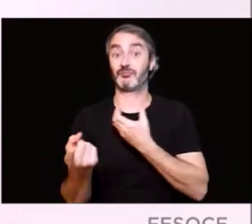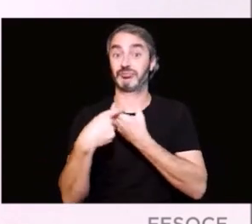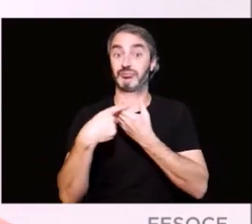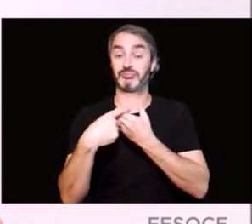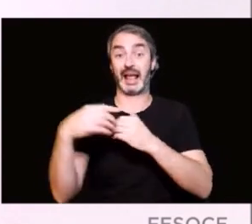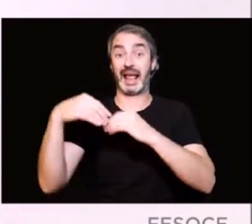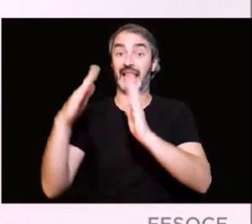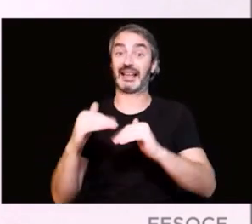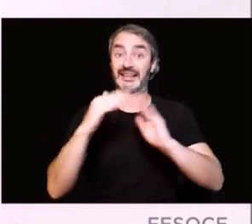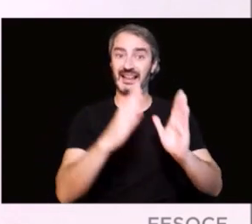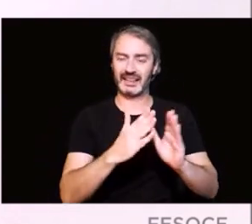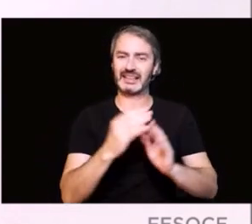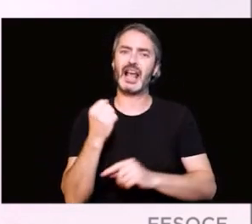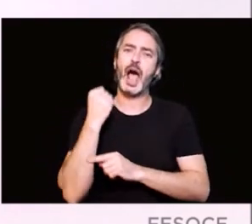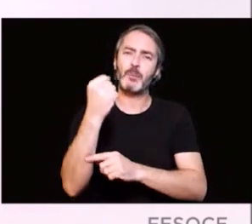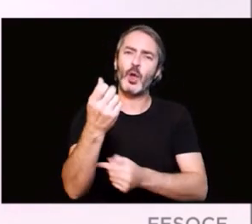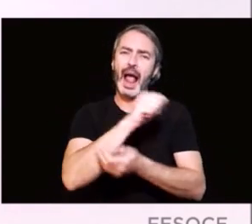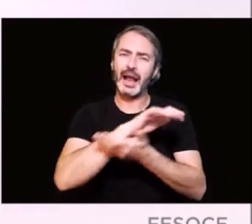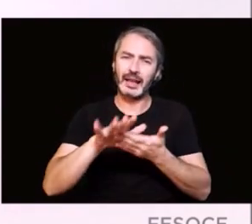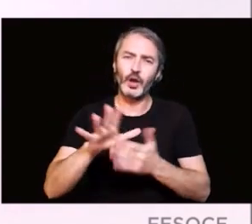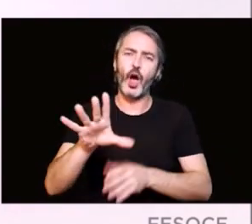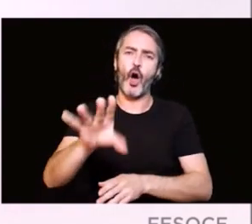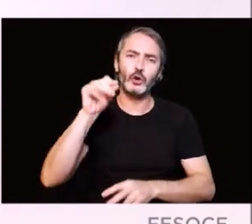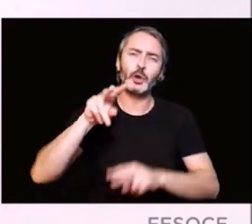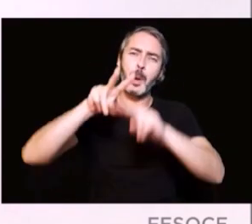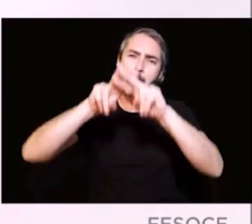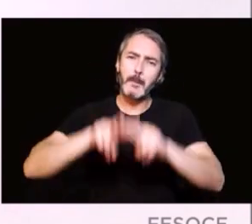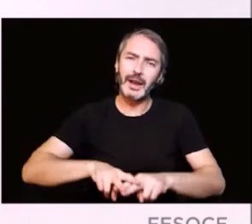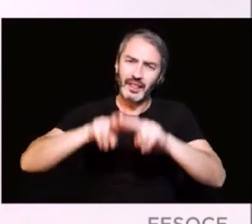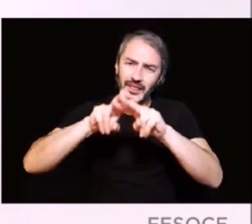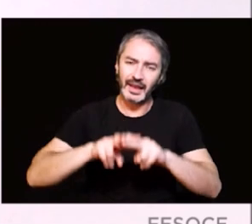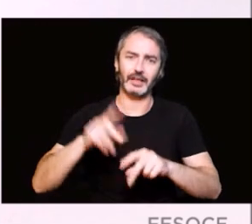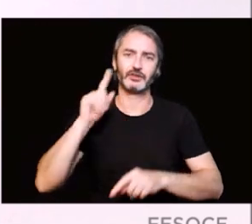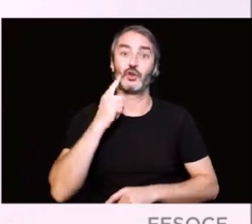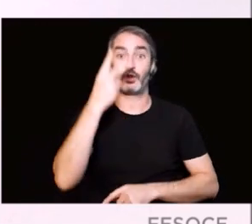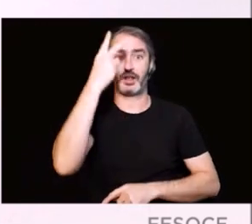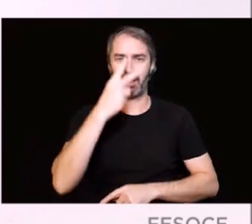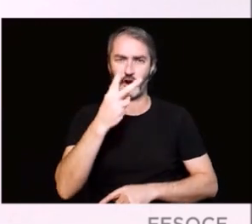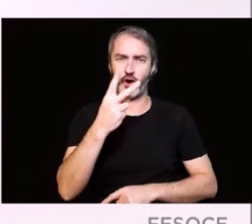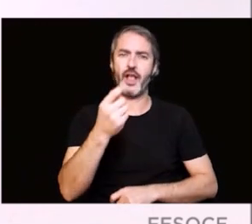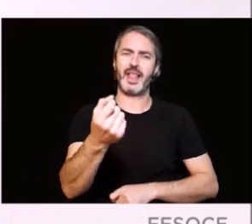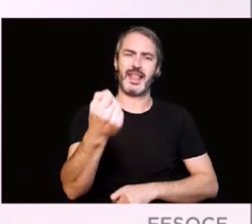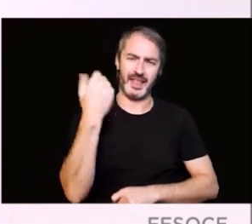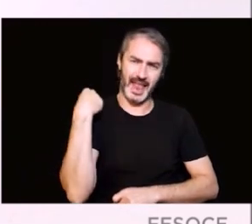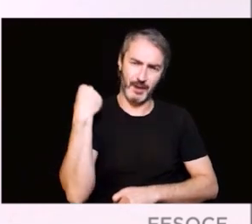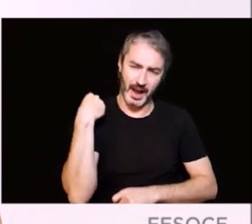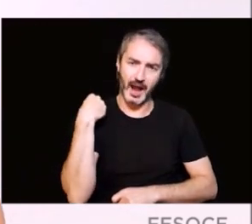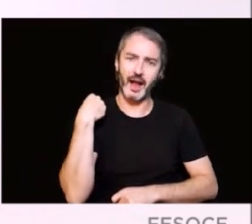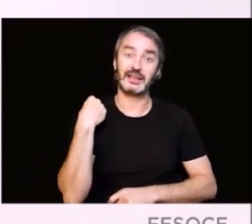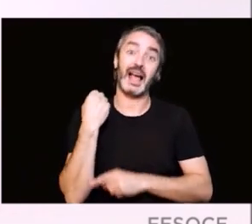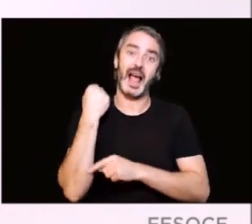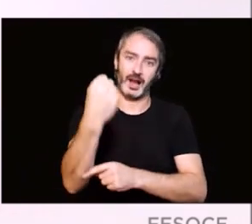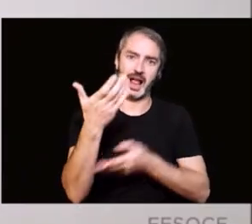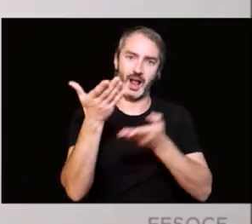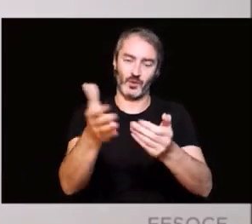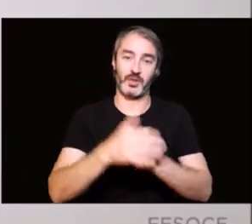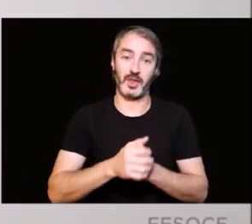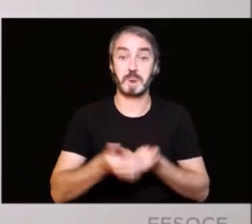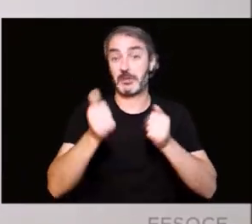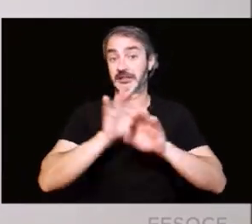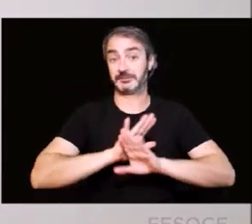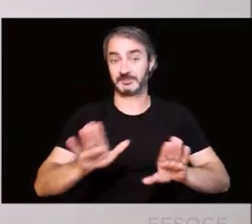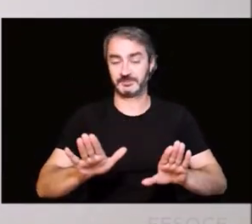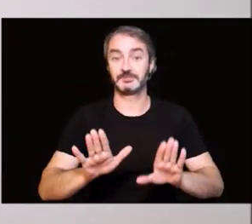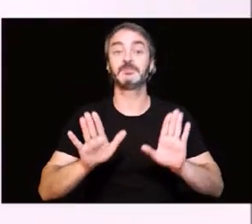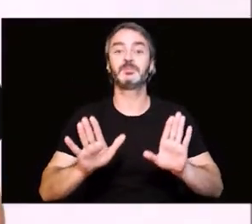ofrece apoyo gratuito para la detección y la valoración de sordoceguera. Llámanos si necesitas ayuda. Eso es todo por ahora.